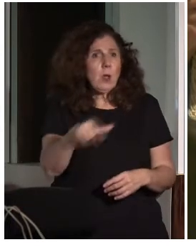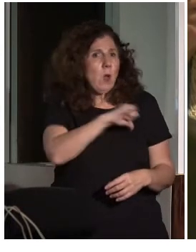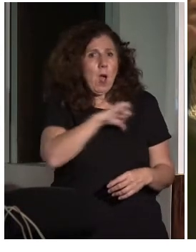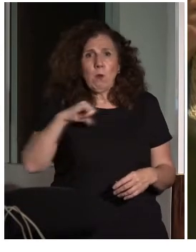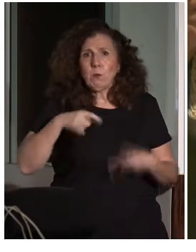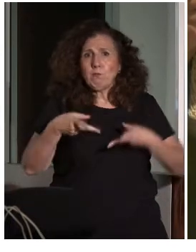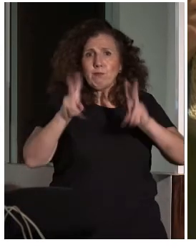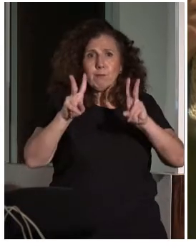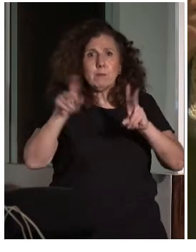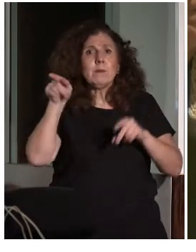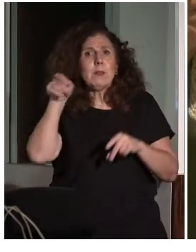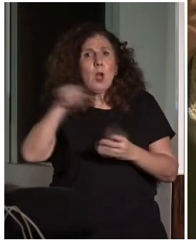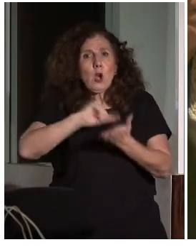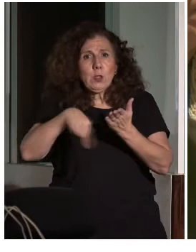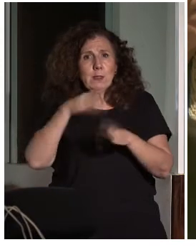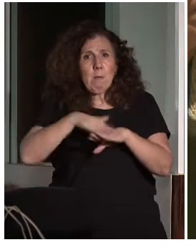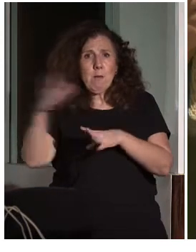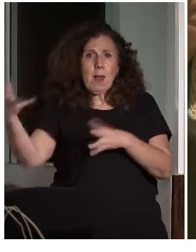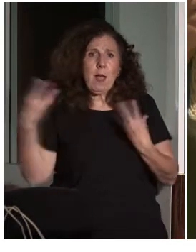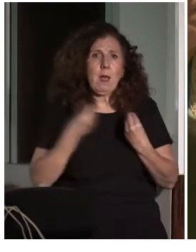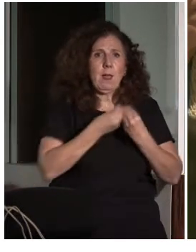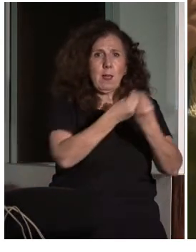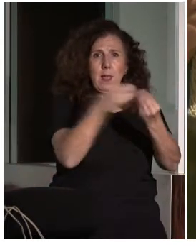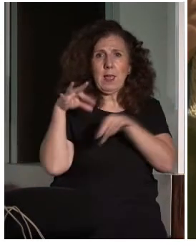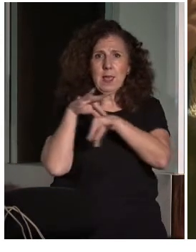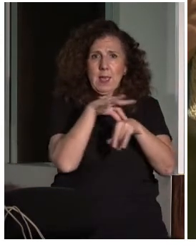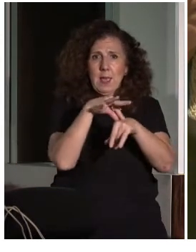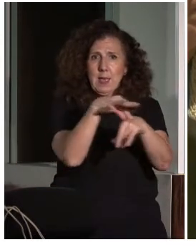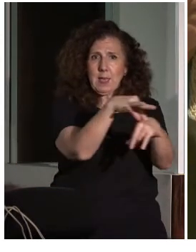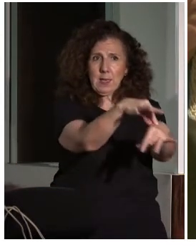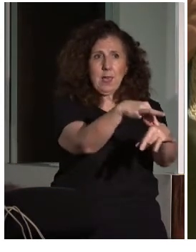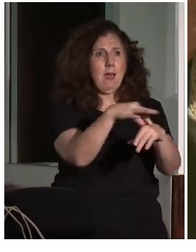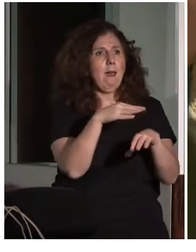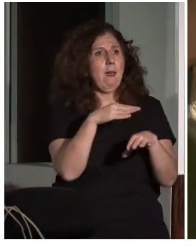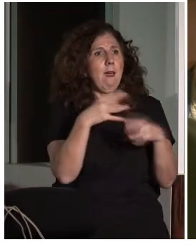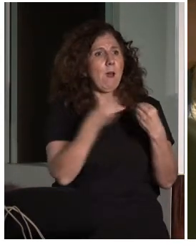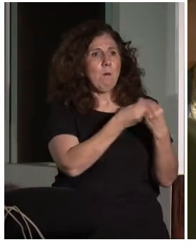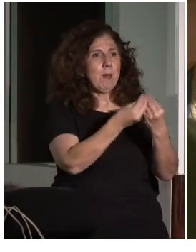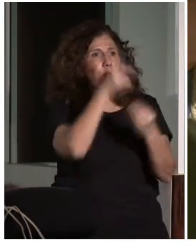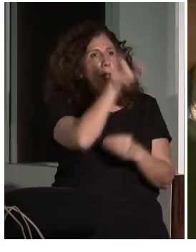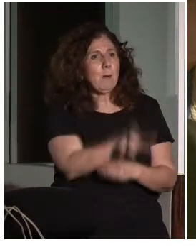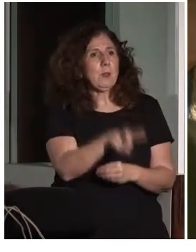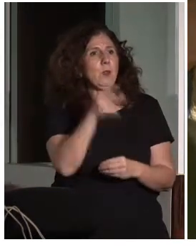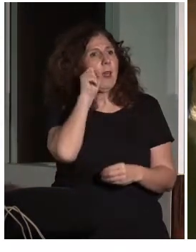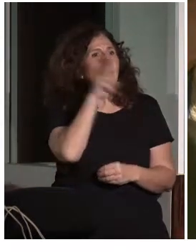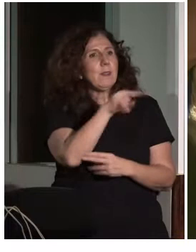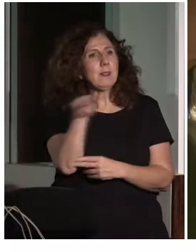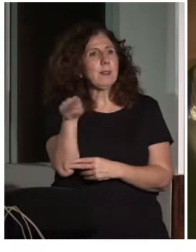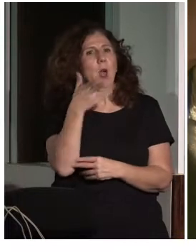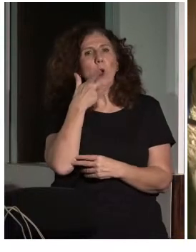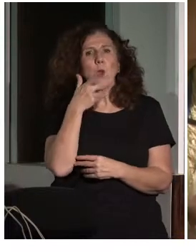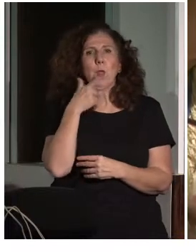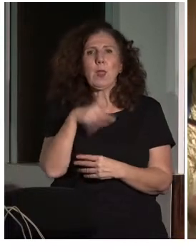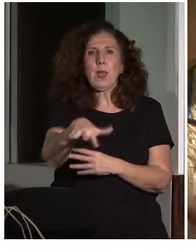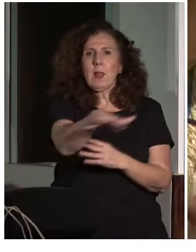y chicas con síndrome de Down los que se encargan de ir enseñando al visitante, de ir acompañando al visitante a conocer